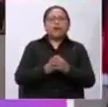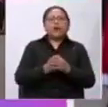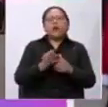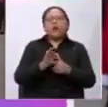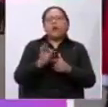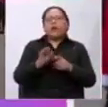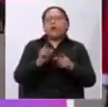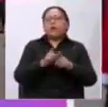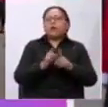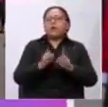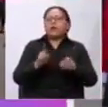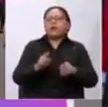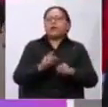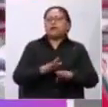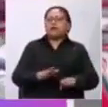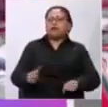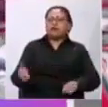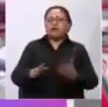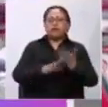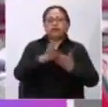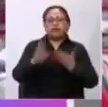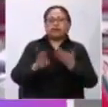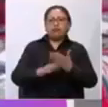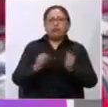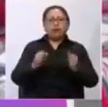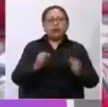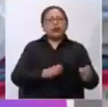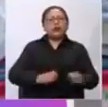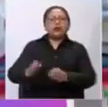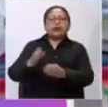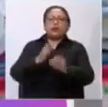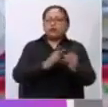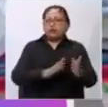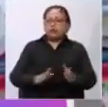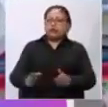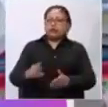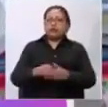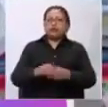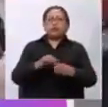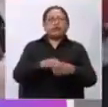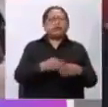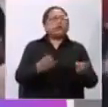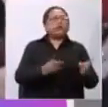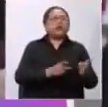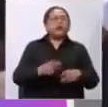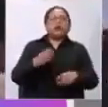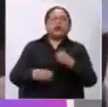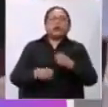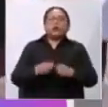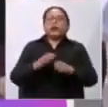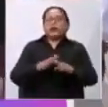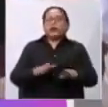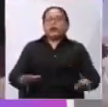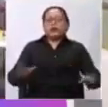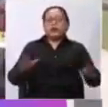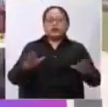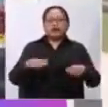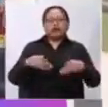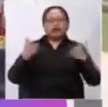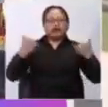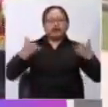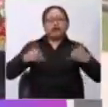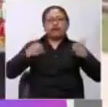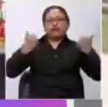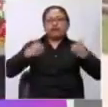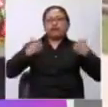generar estrategias o planes para poder ingresar a conocer la problemática de las niñas, niños y adolescentes que en